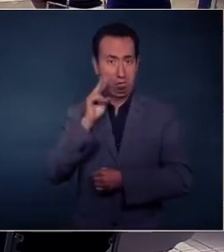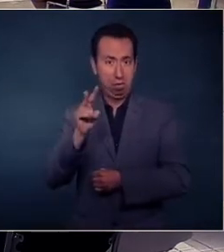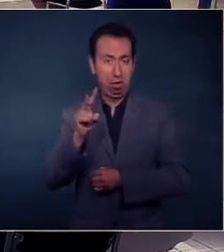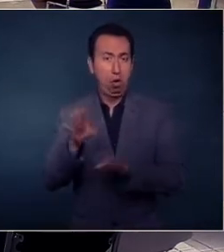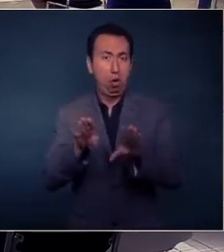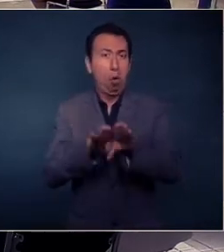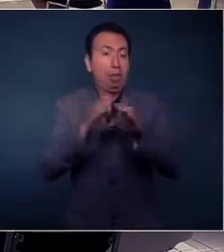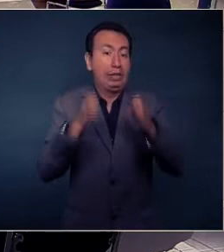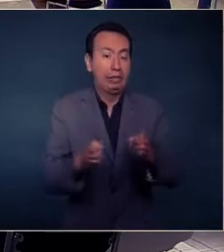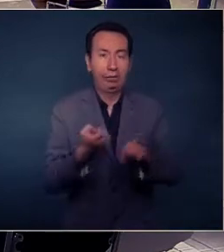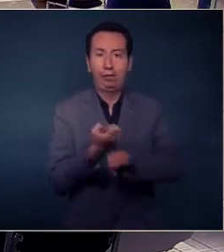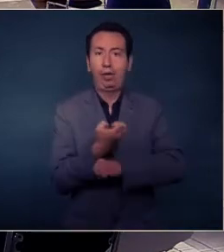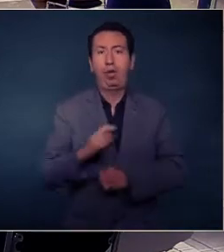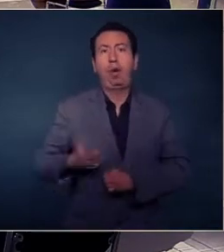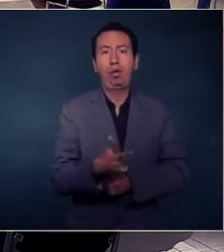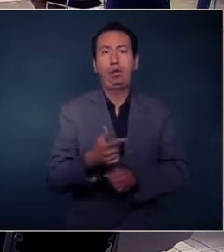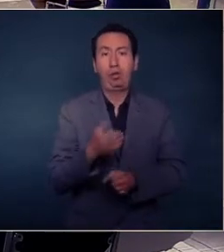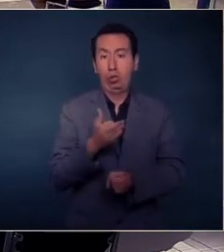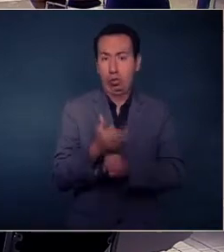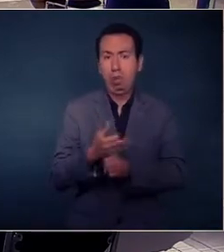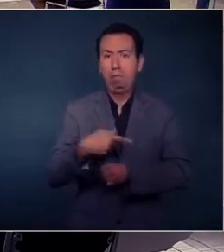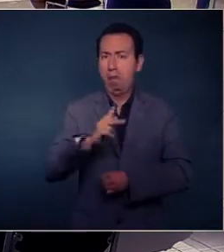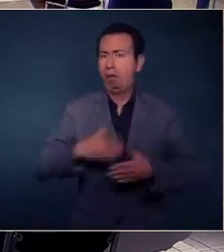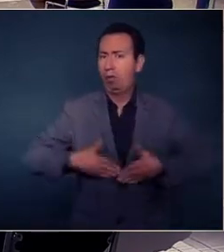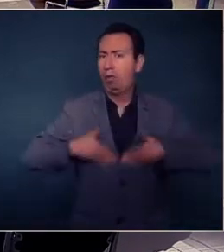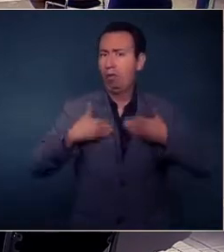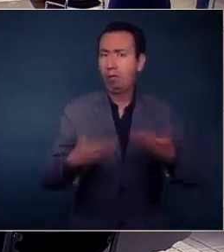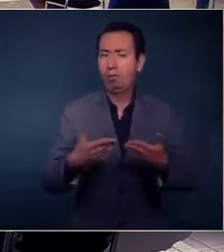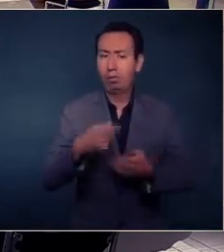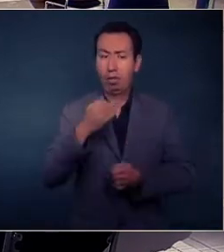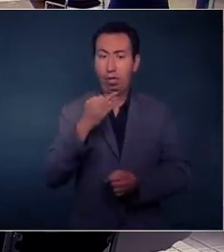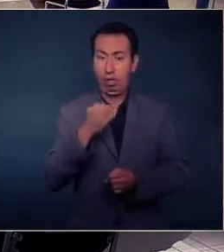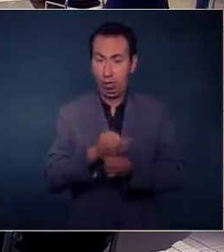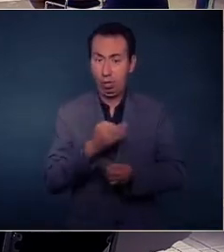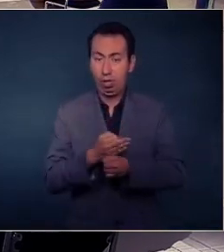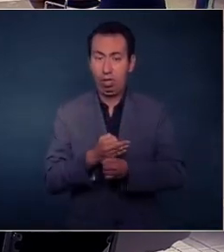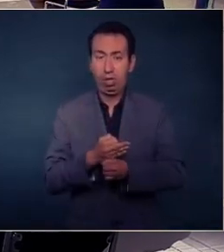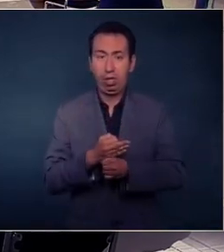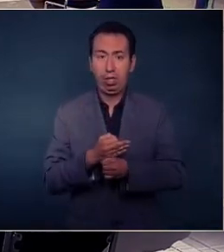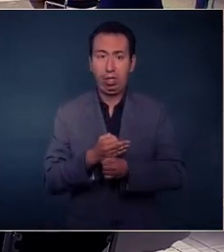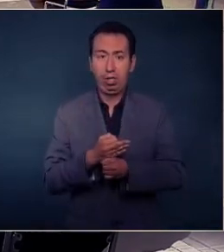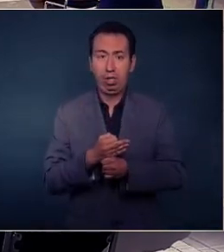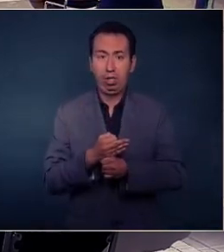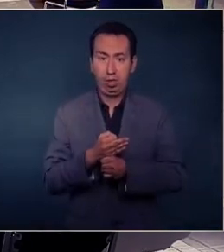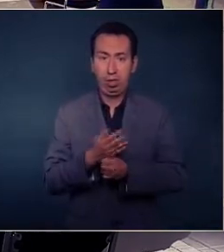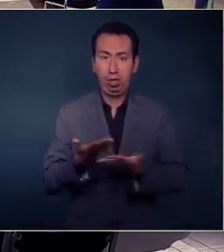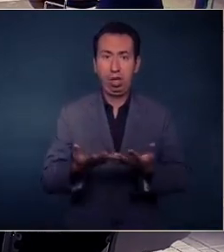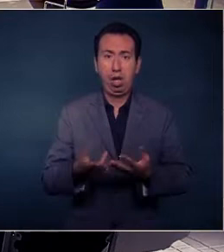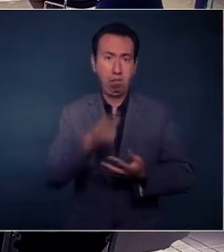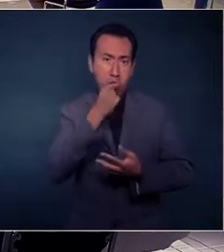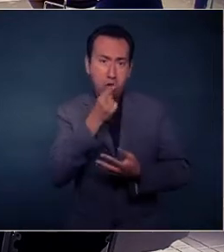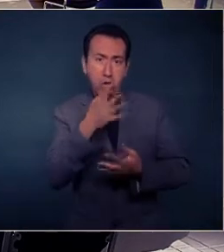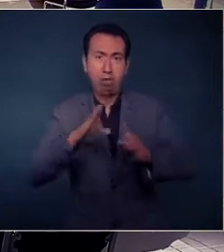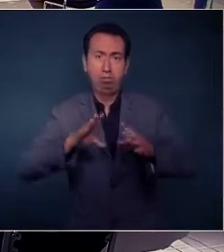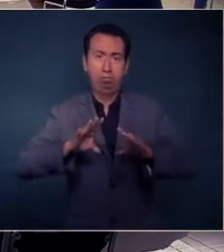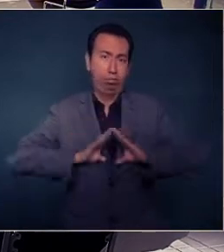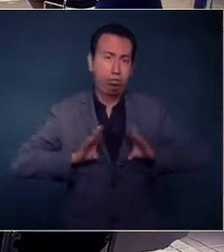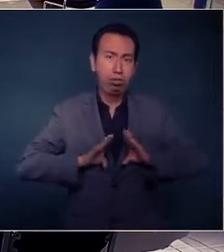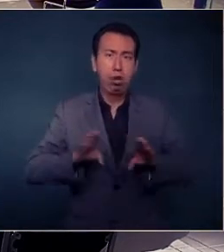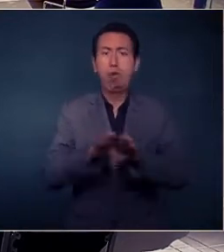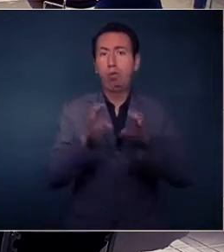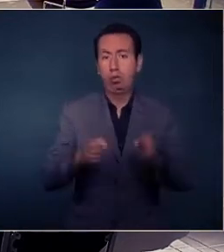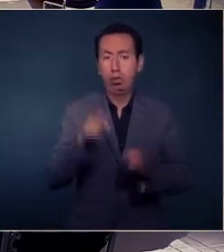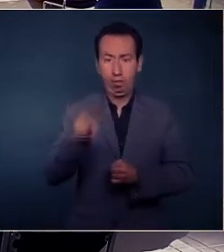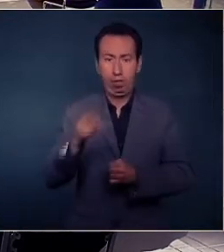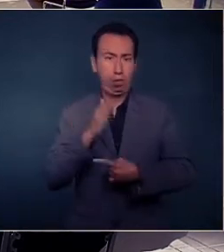el Estado. Sin embargo, sí decirles que en materia de fuerzas del Estado, estos son los